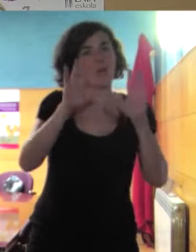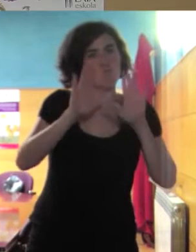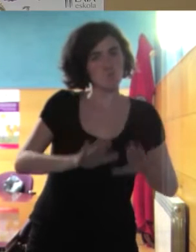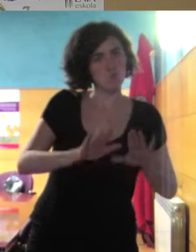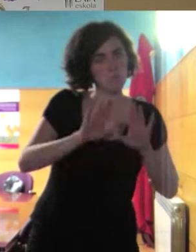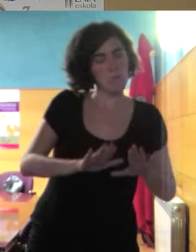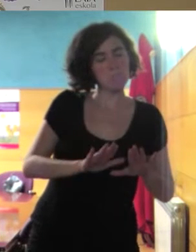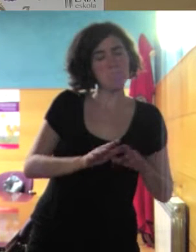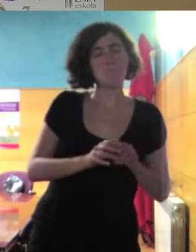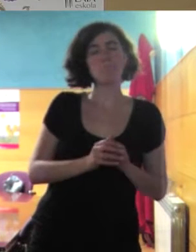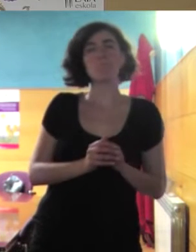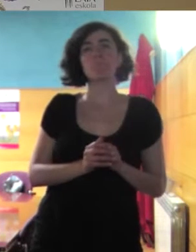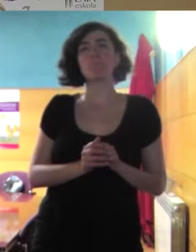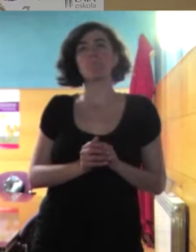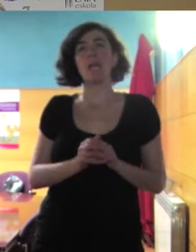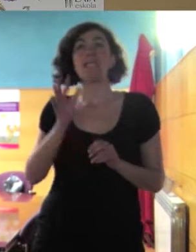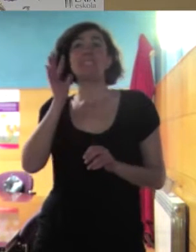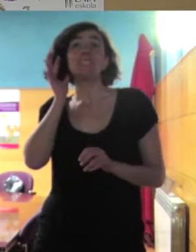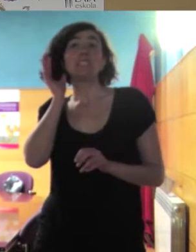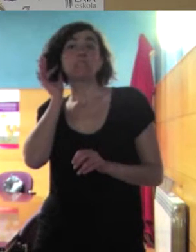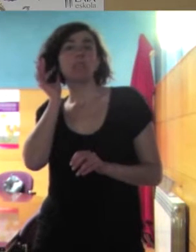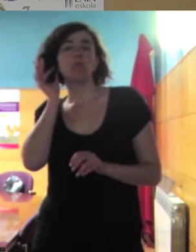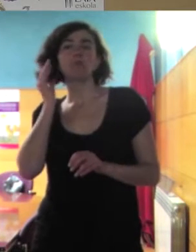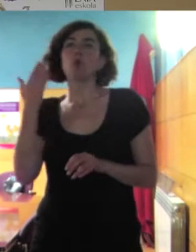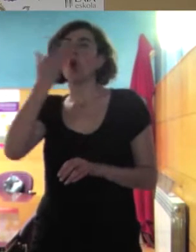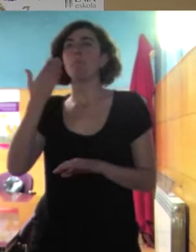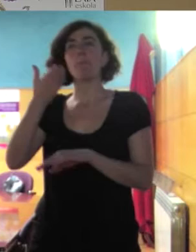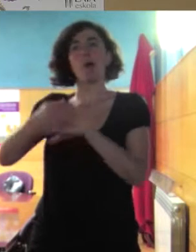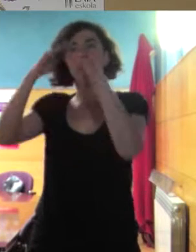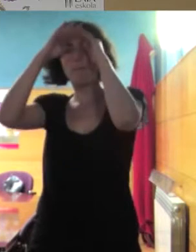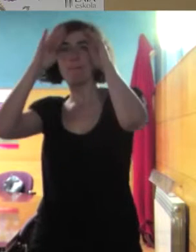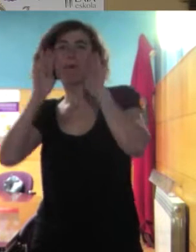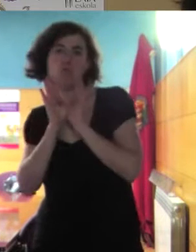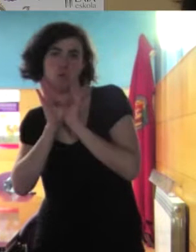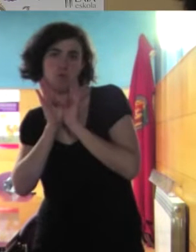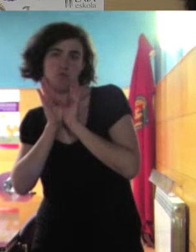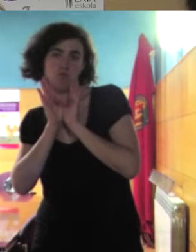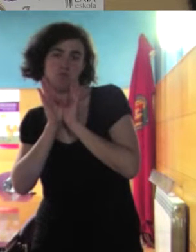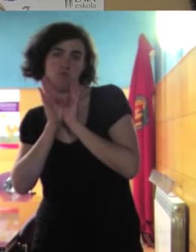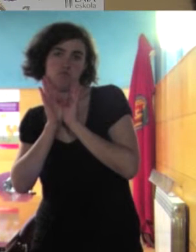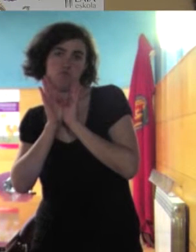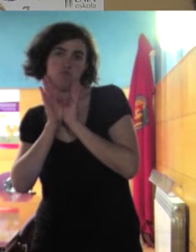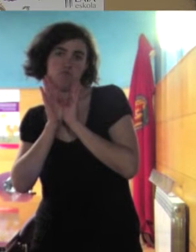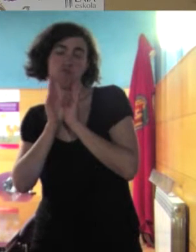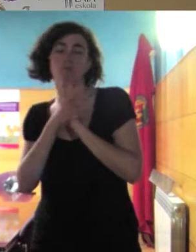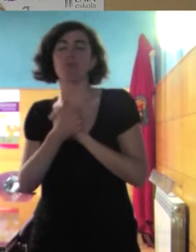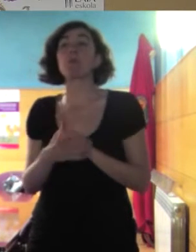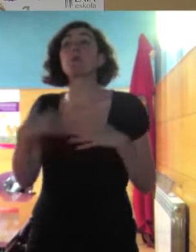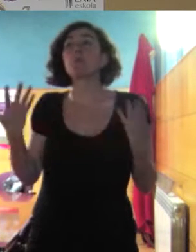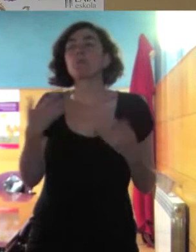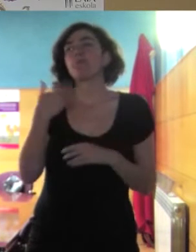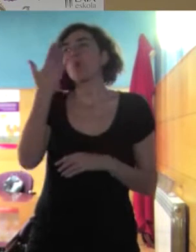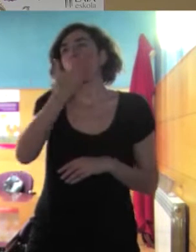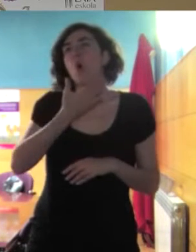comenzó a acudir a la escuela con pañuelo y entonces pues desde la desde la escuela